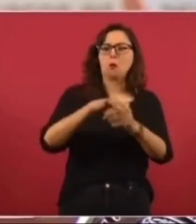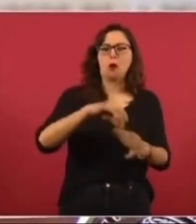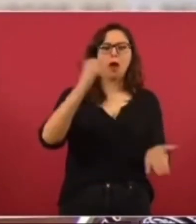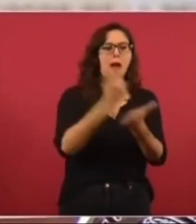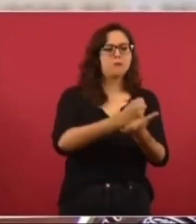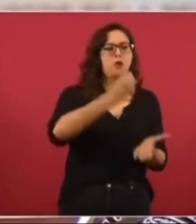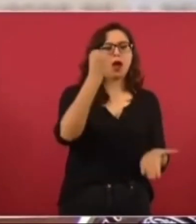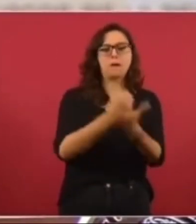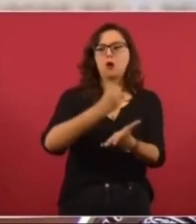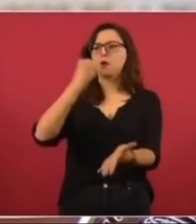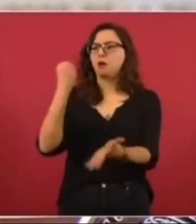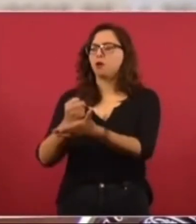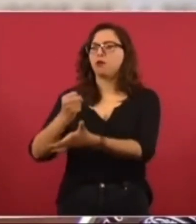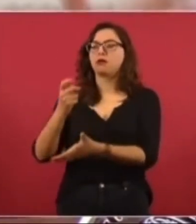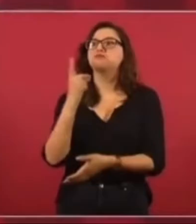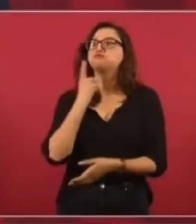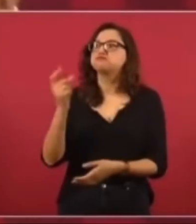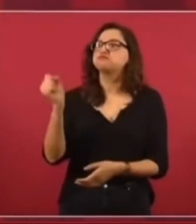legisladores,